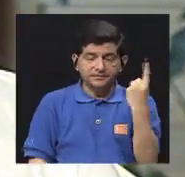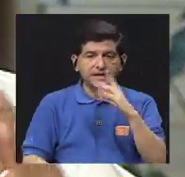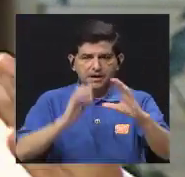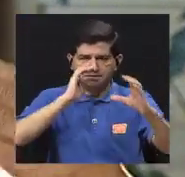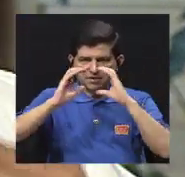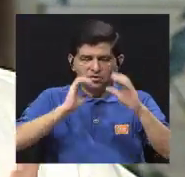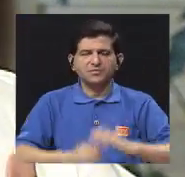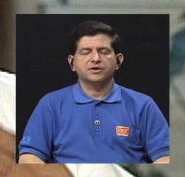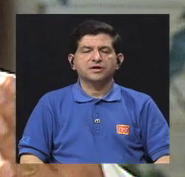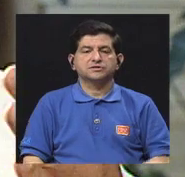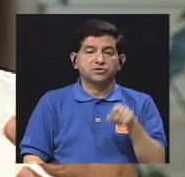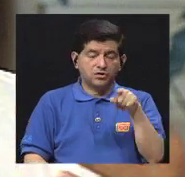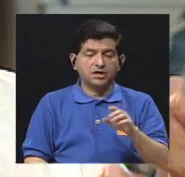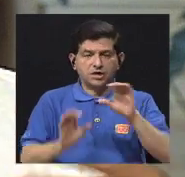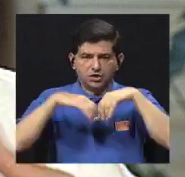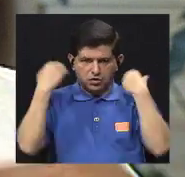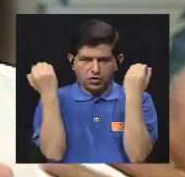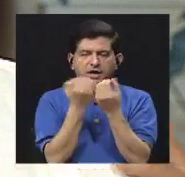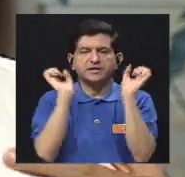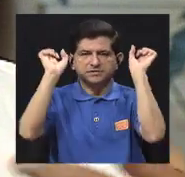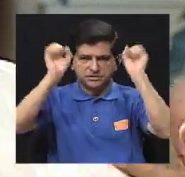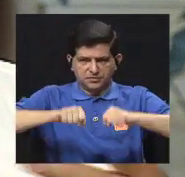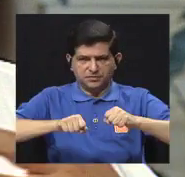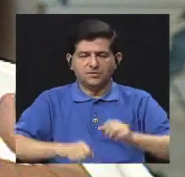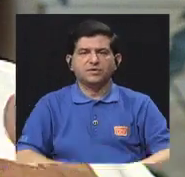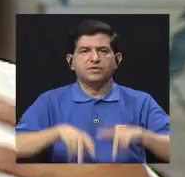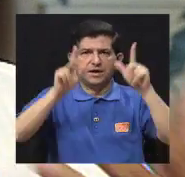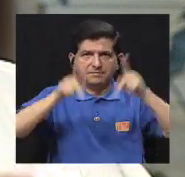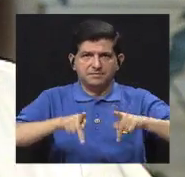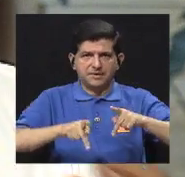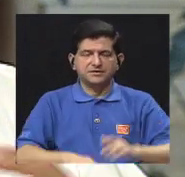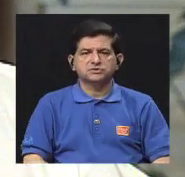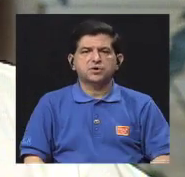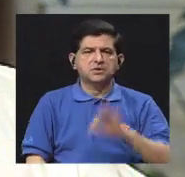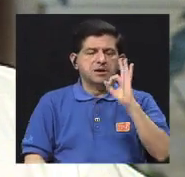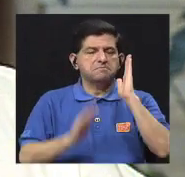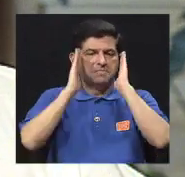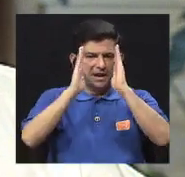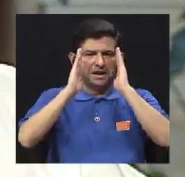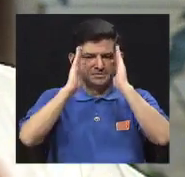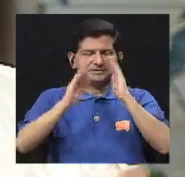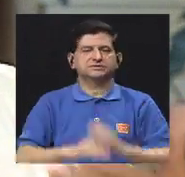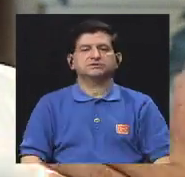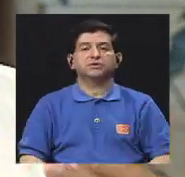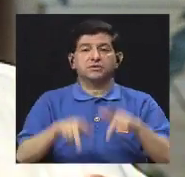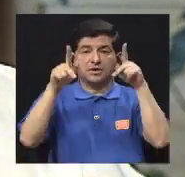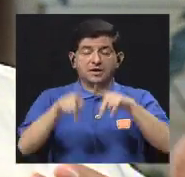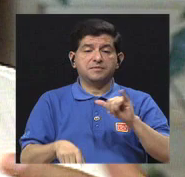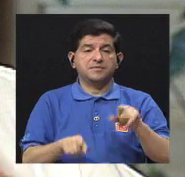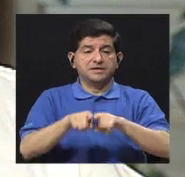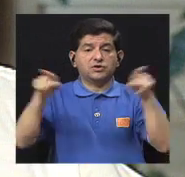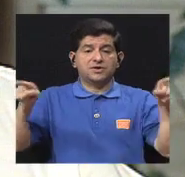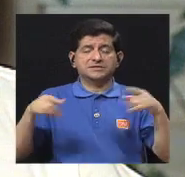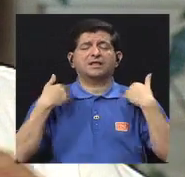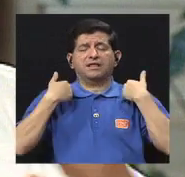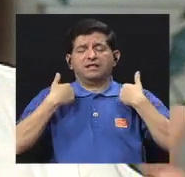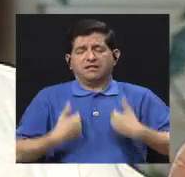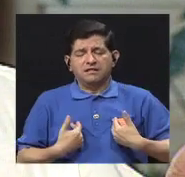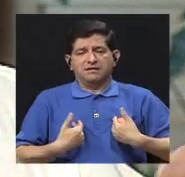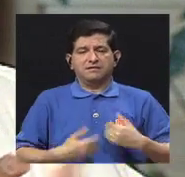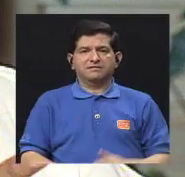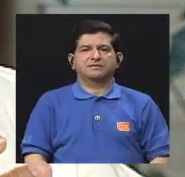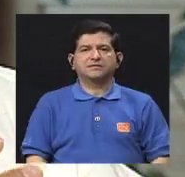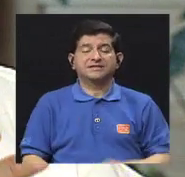comunicarse y organizarse de forma que el usuario, el cliente esté bien atendido y que el personal tampoco llega a cansarse,